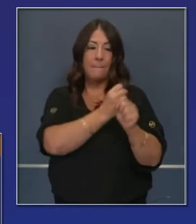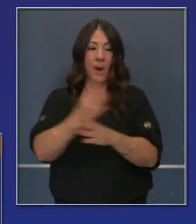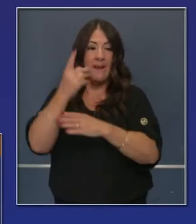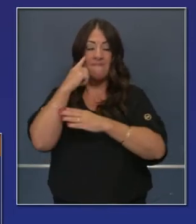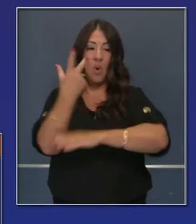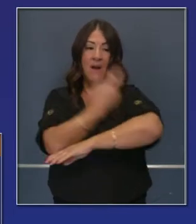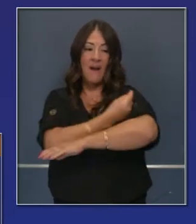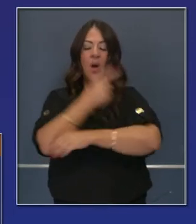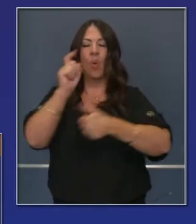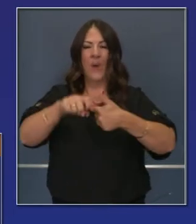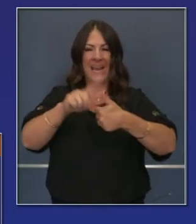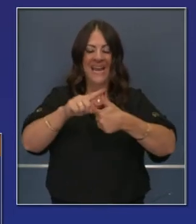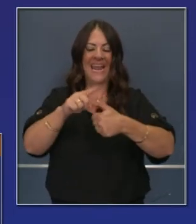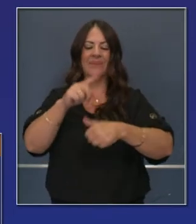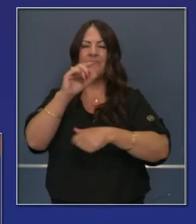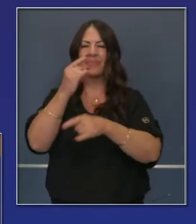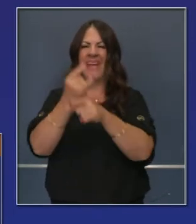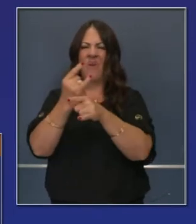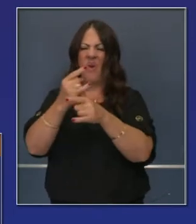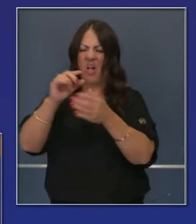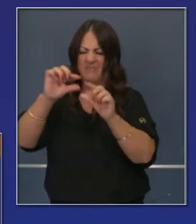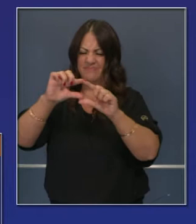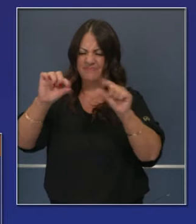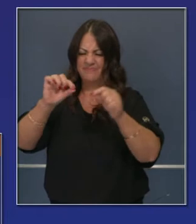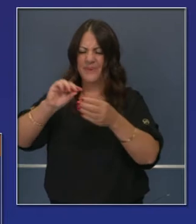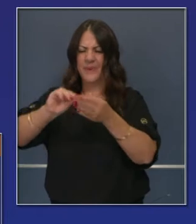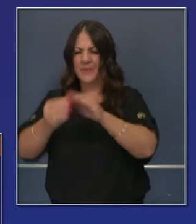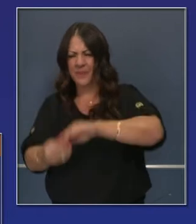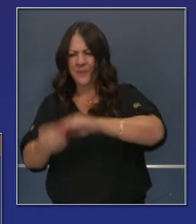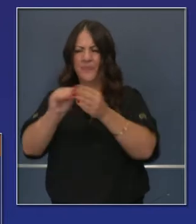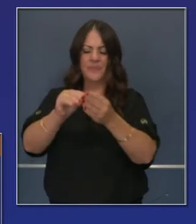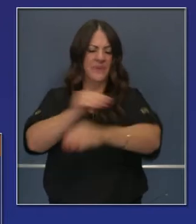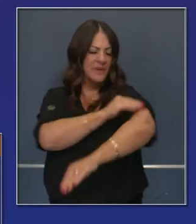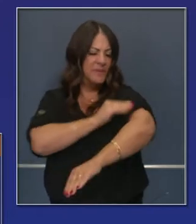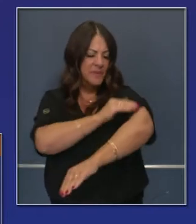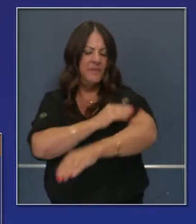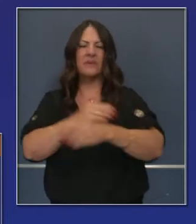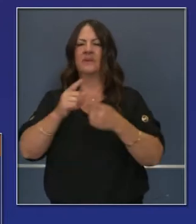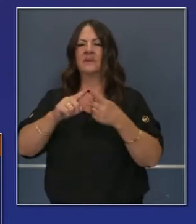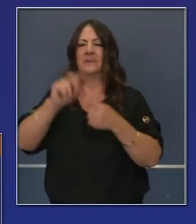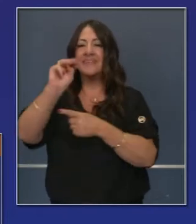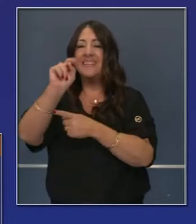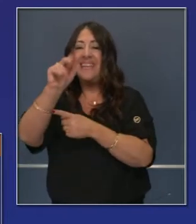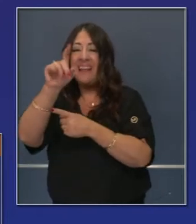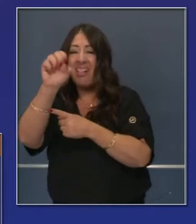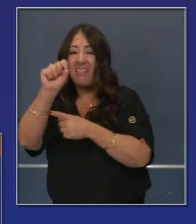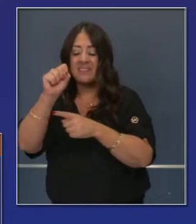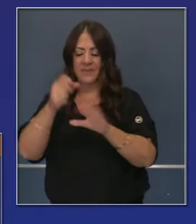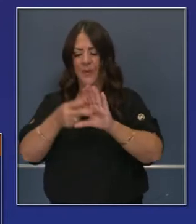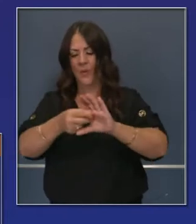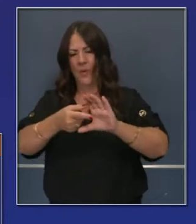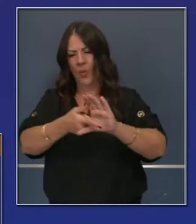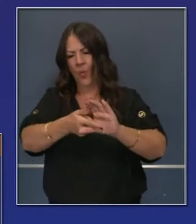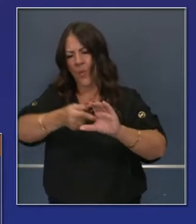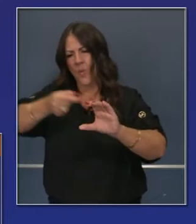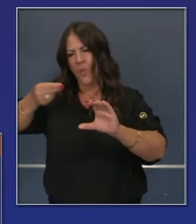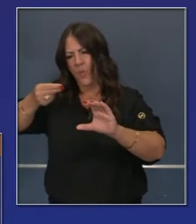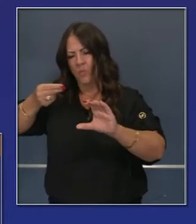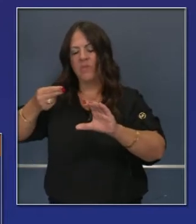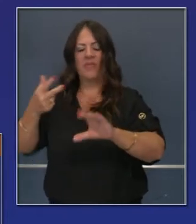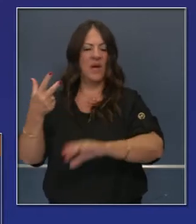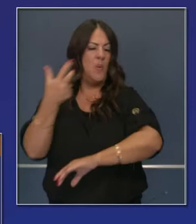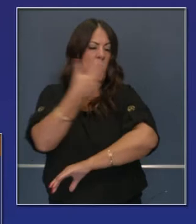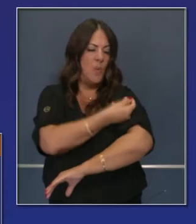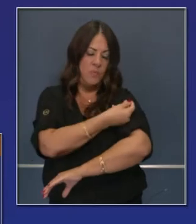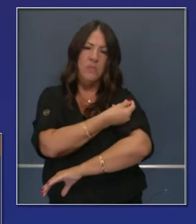jeringas, alcohol, vendas, mascarillas, equipo de protección personal, todo eso relacionado con la distribución